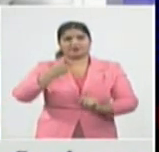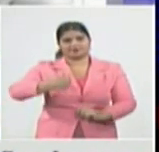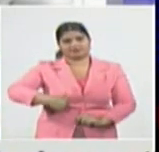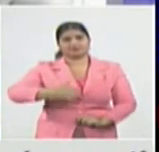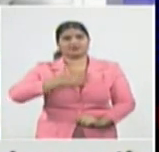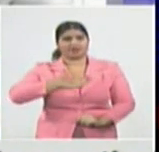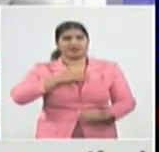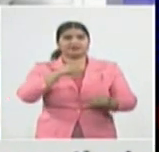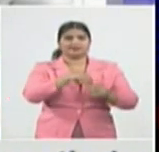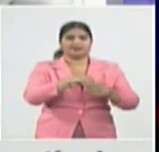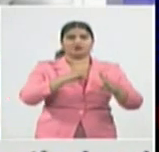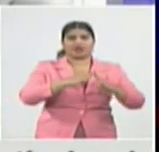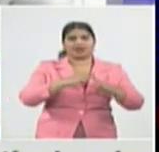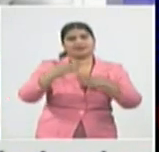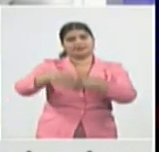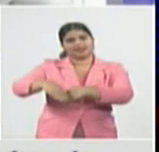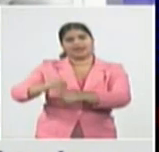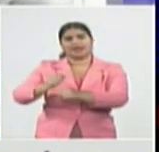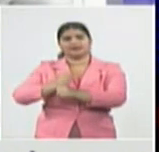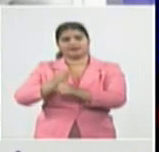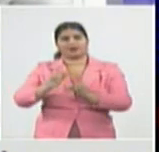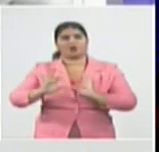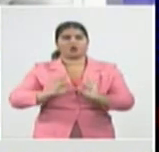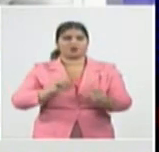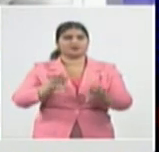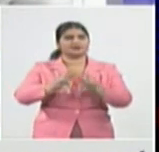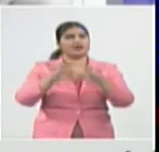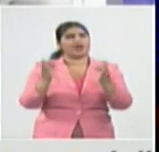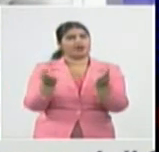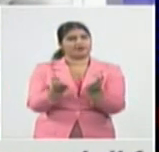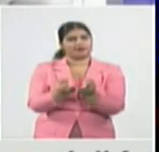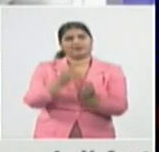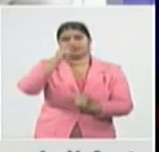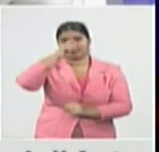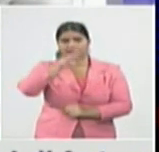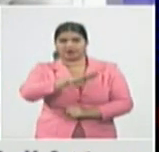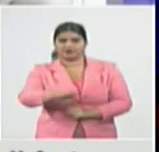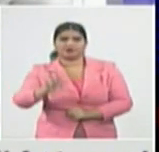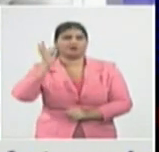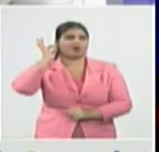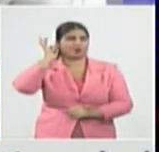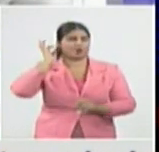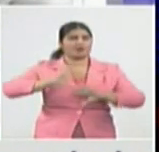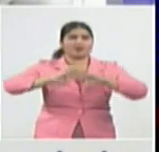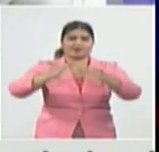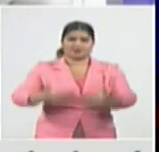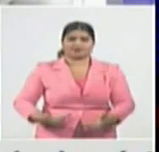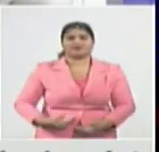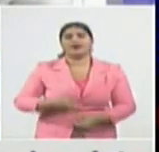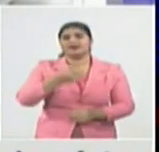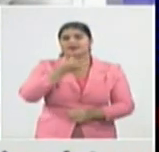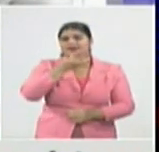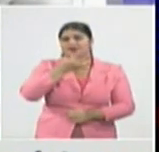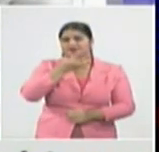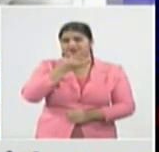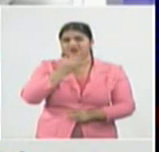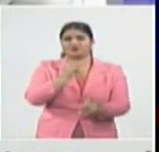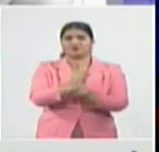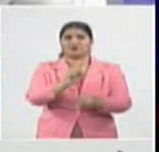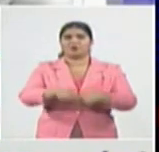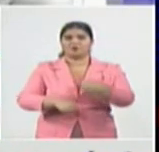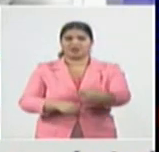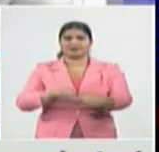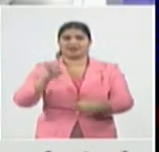de prevención a cuidar mucho a la familia a los pequeños de casa a la embarazada y a los adultos mayores nosotros nos vemos mañana